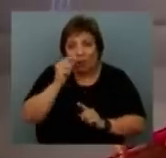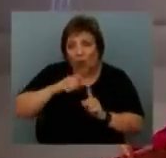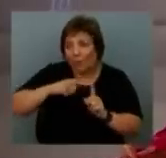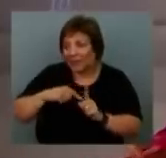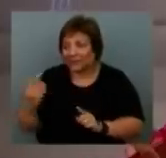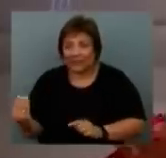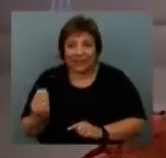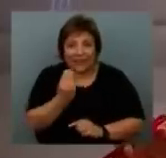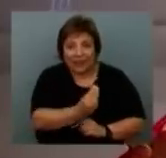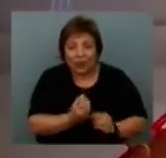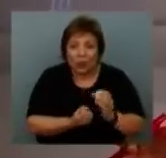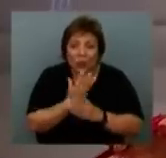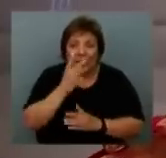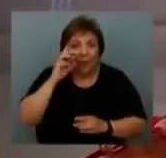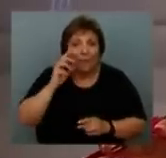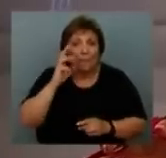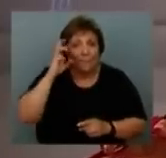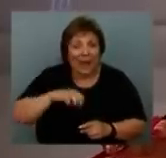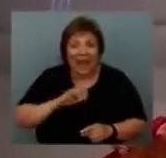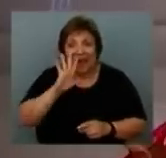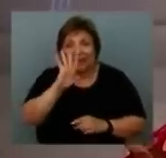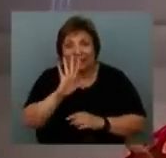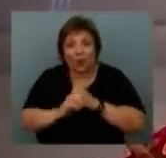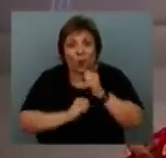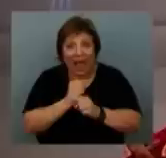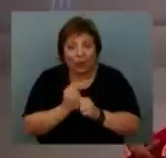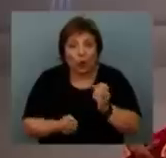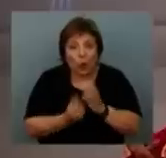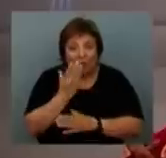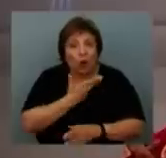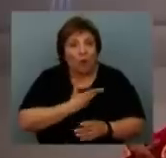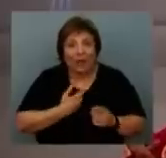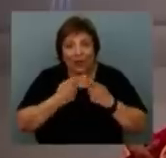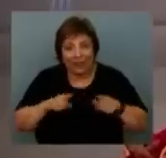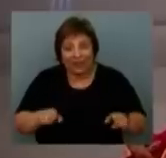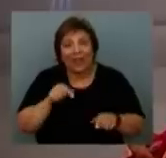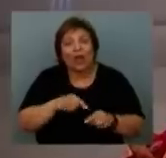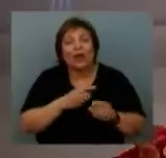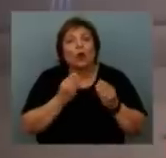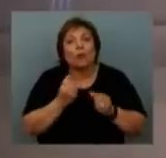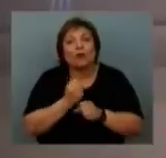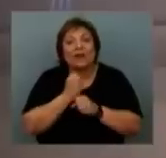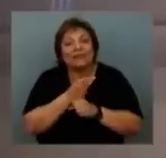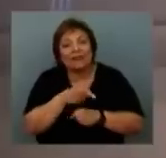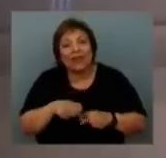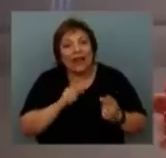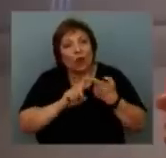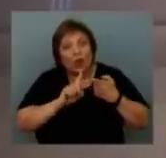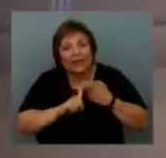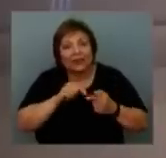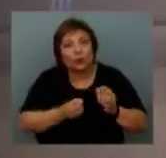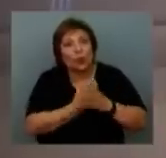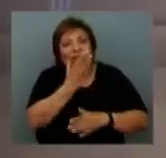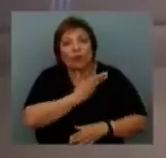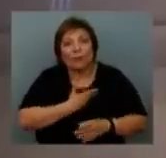se va a empezar a diagramar un plan quinquenal nuevo con un gobierno nuevo. ¿Qué estrategia se va a trabajar con el nuevo gobierno que va ingresando